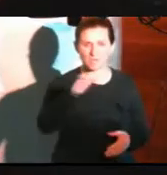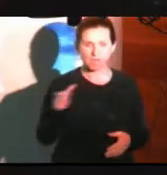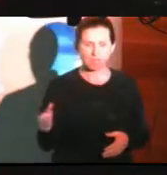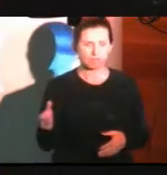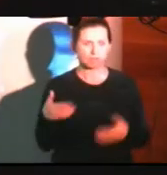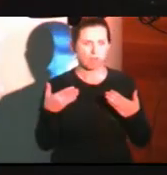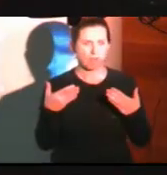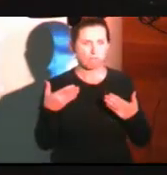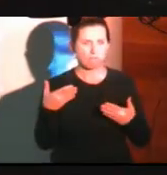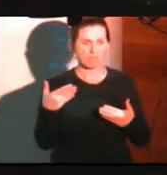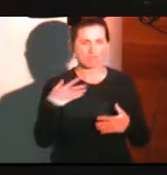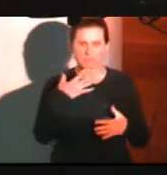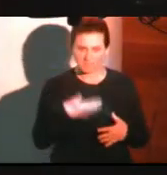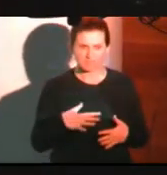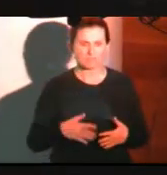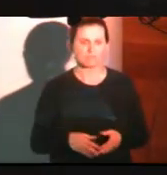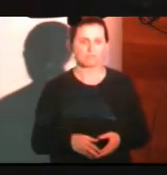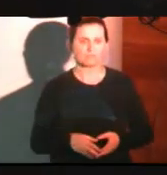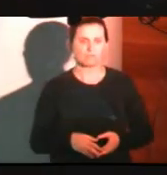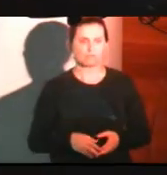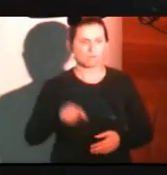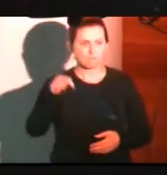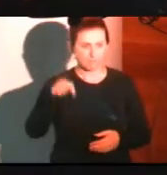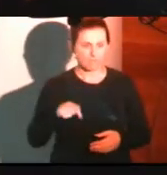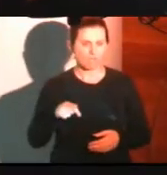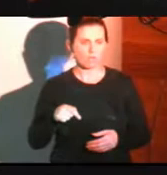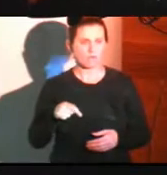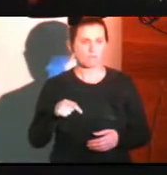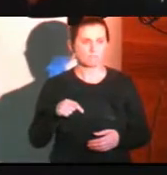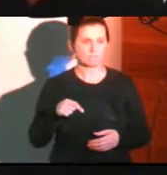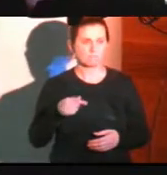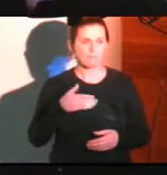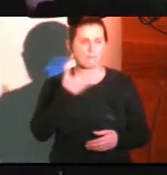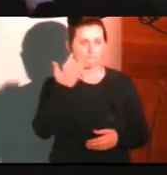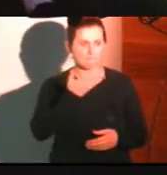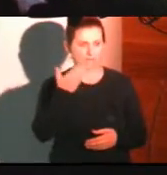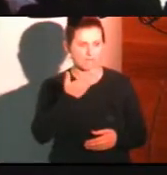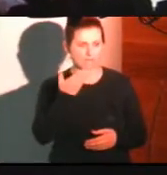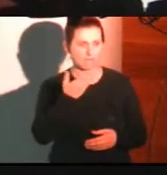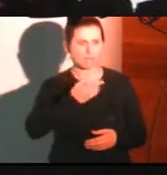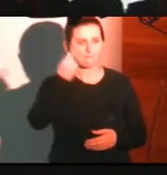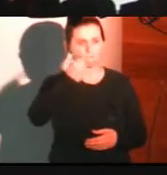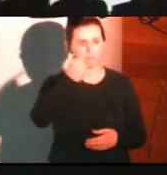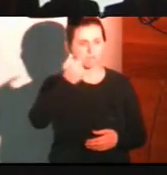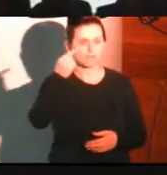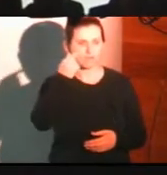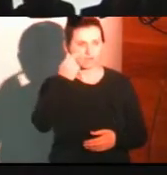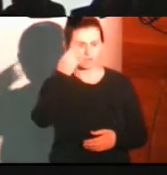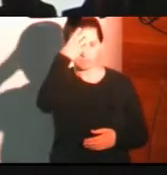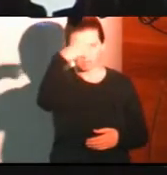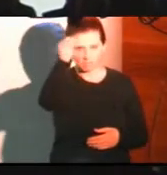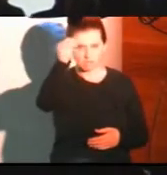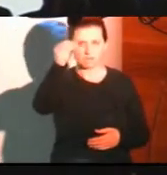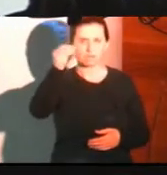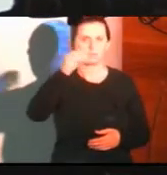Vamos a escuchar a continuación, en el marco de este acto de inauguración, las palabras a cargo del señor Intendente Municipal de Villa La